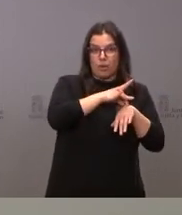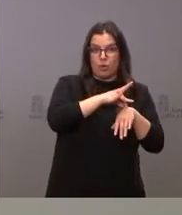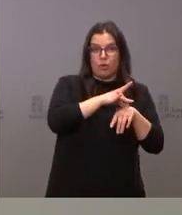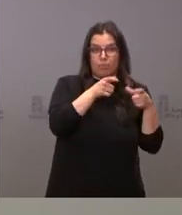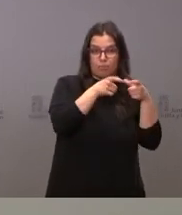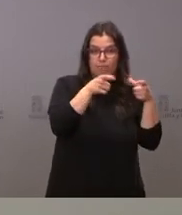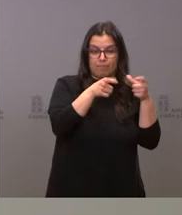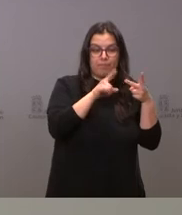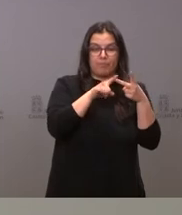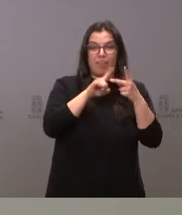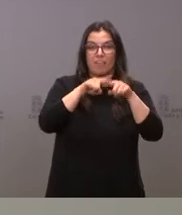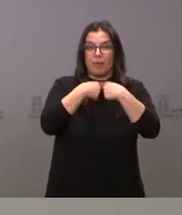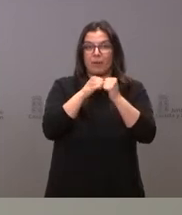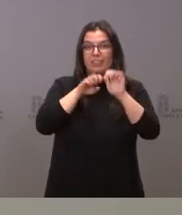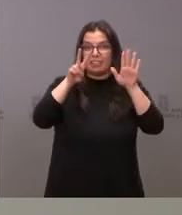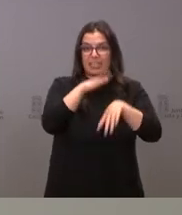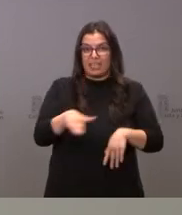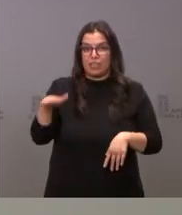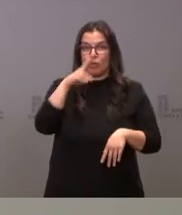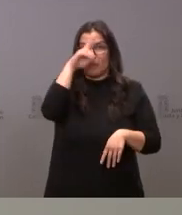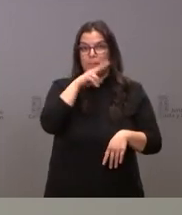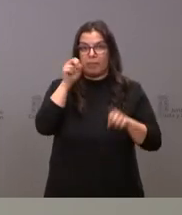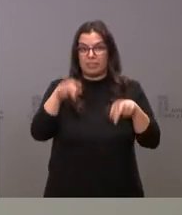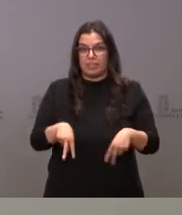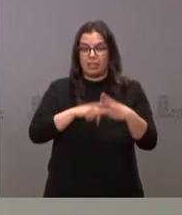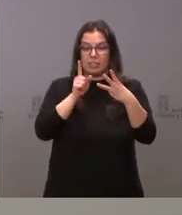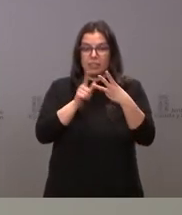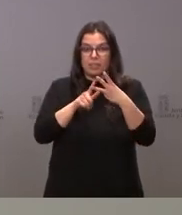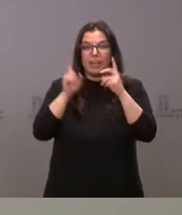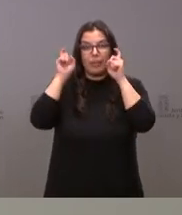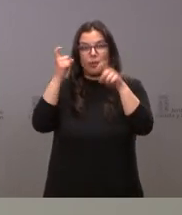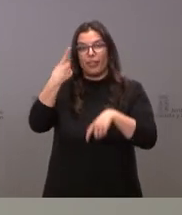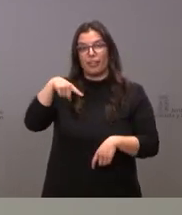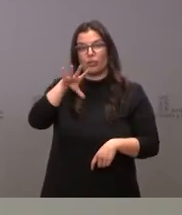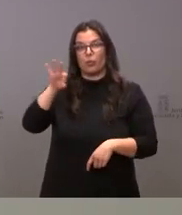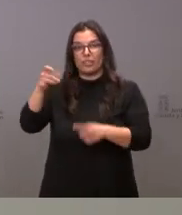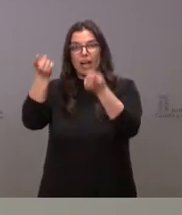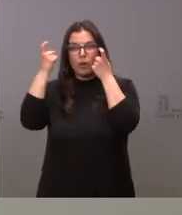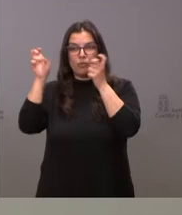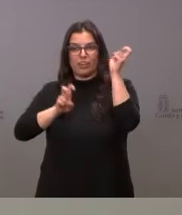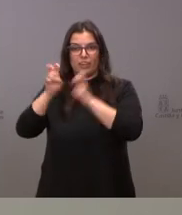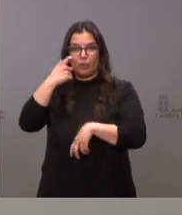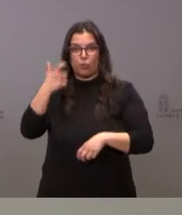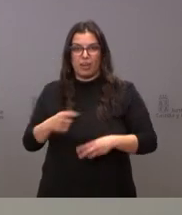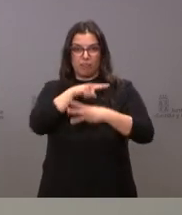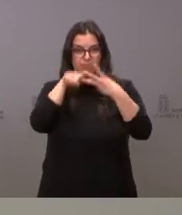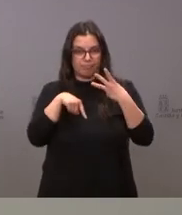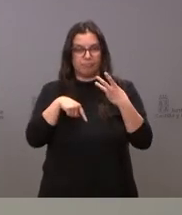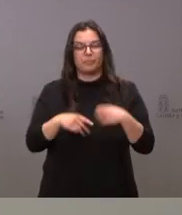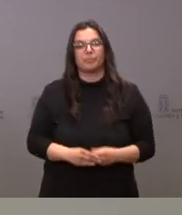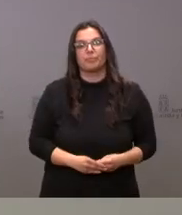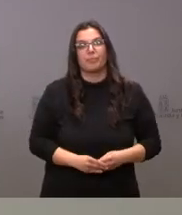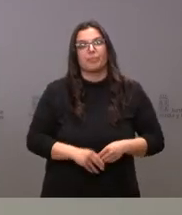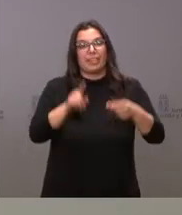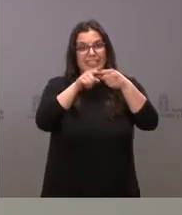27 menores no acompañados y en Educación 150 alumnos procedentes de Ucrania. Y una